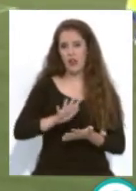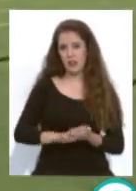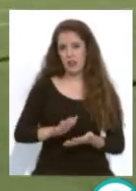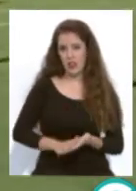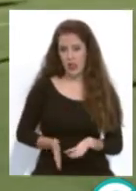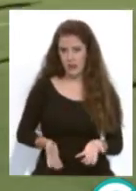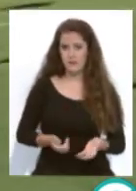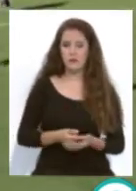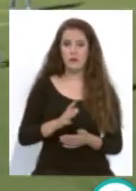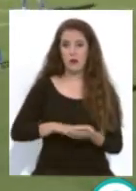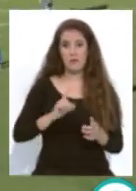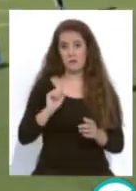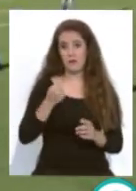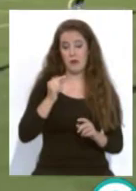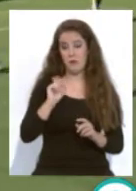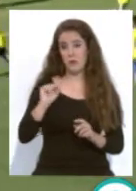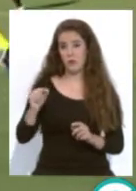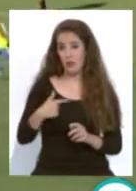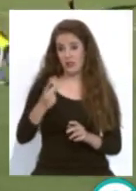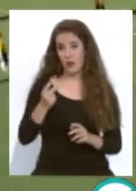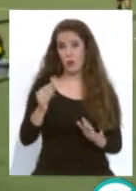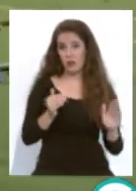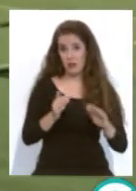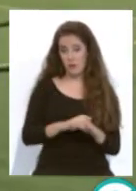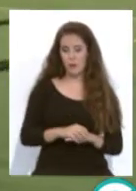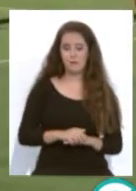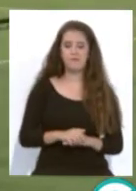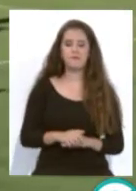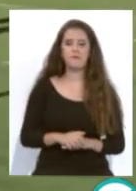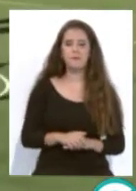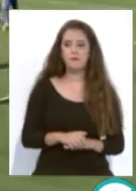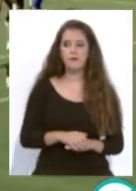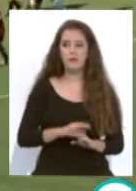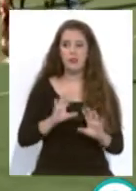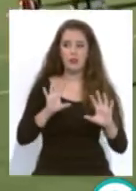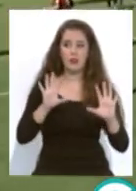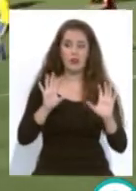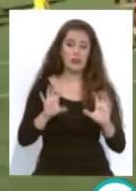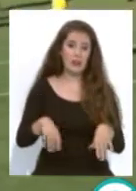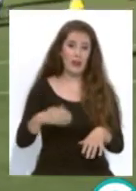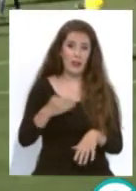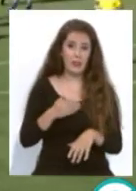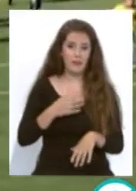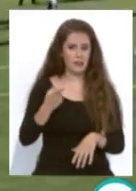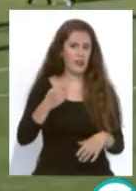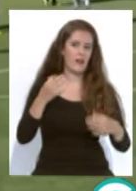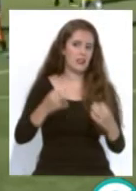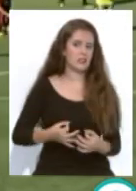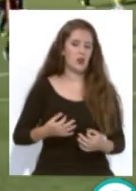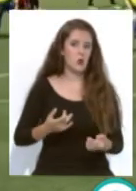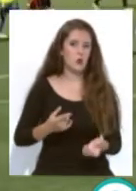postre pues sería en los primeros minutos del segundo tiempo sí porque en esa primera parte el Cadive estaba seguro o sea